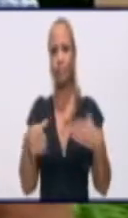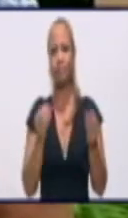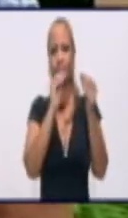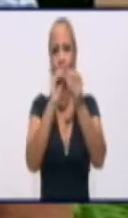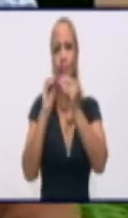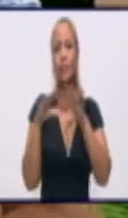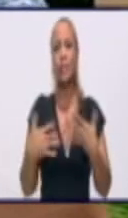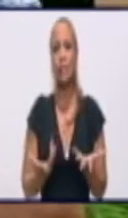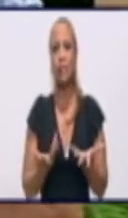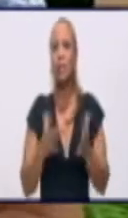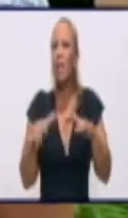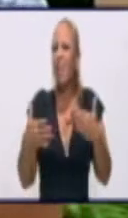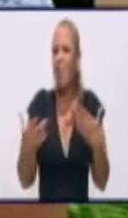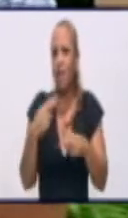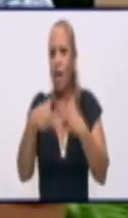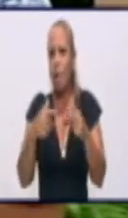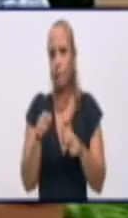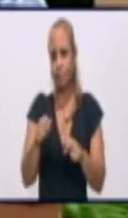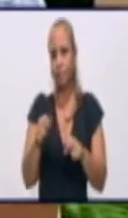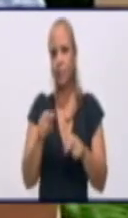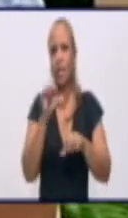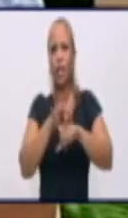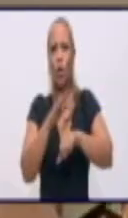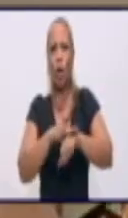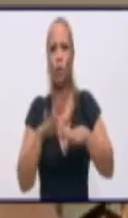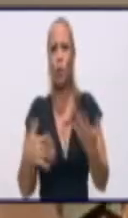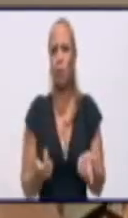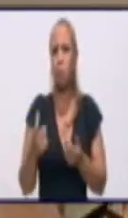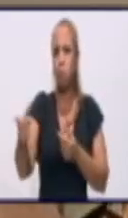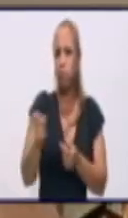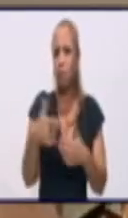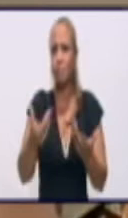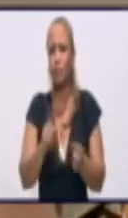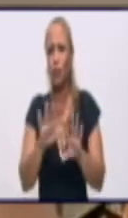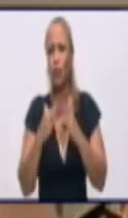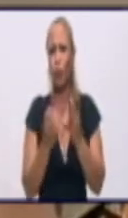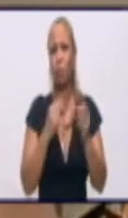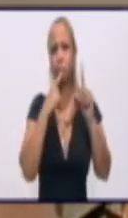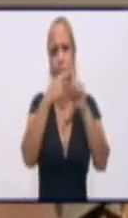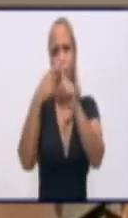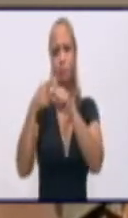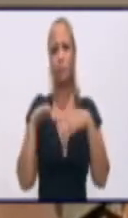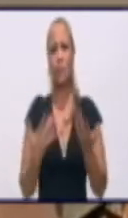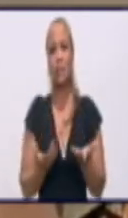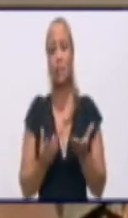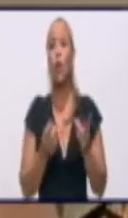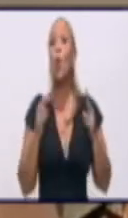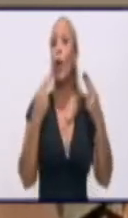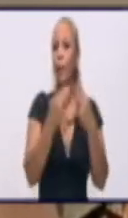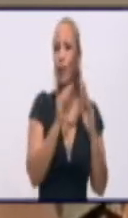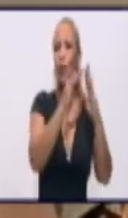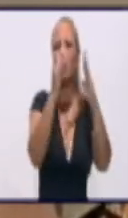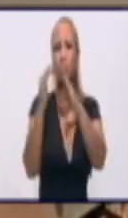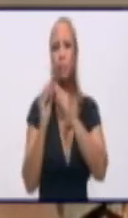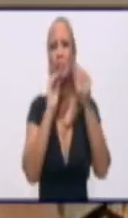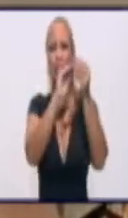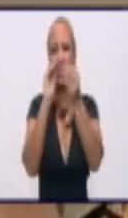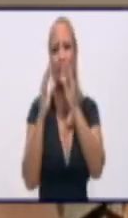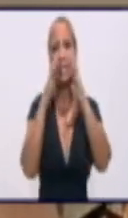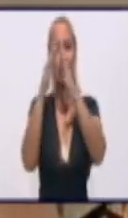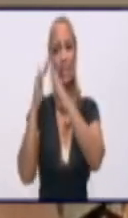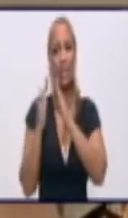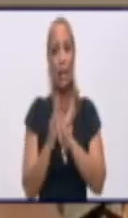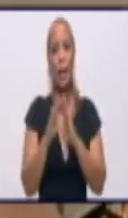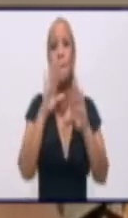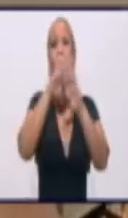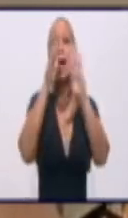Que como dice uno en buen cubano, se ha disparado. En Río Cauto hay un evento, tenemos un evento de transmisión local comunitaria en la comunidad de Bado del Yeso.